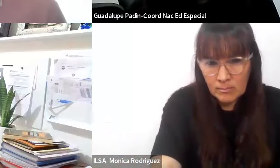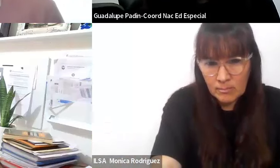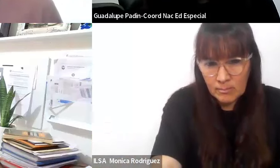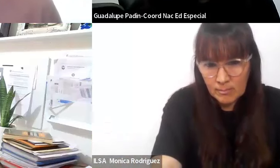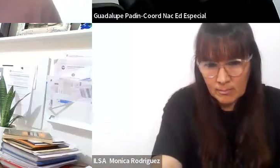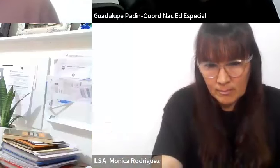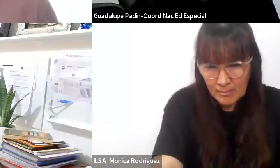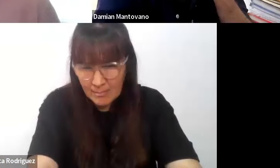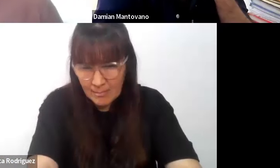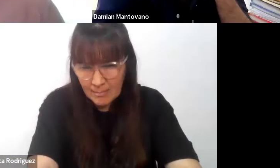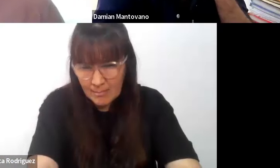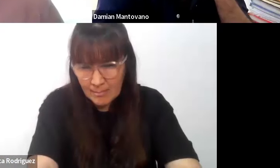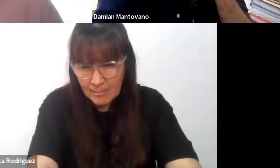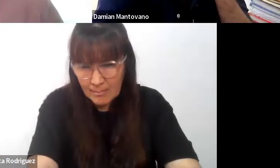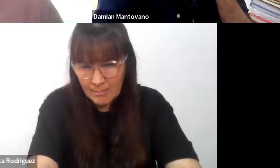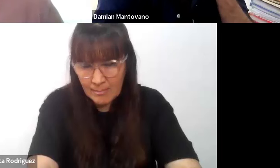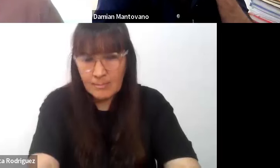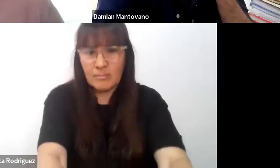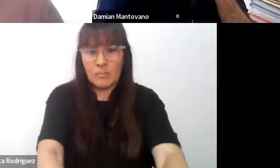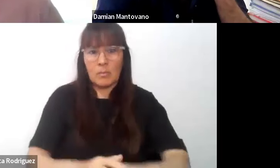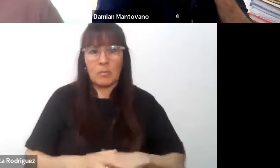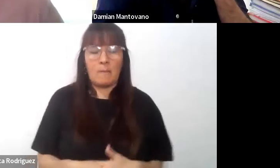Sí, buenos días a todos y todas.